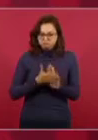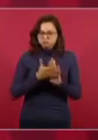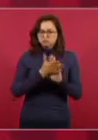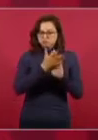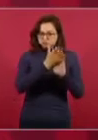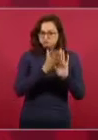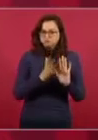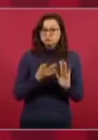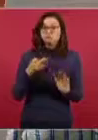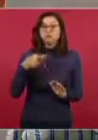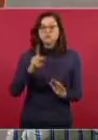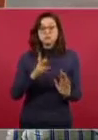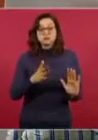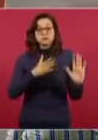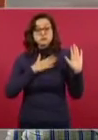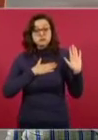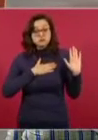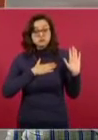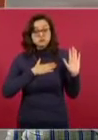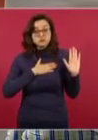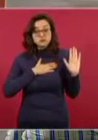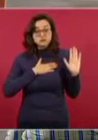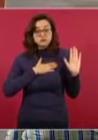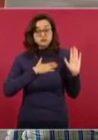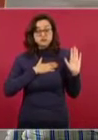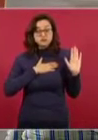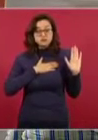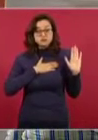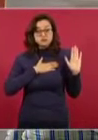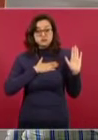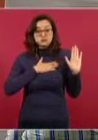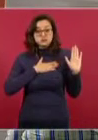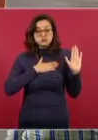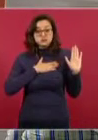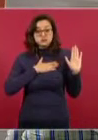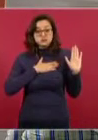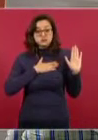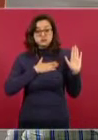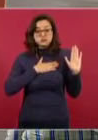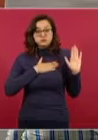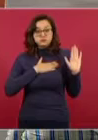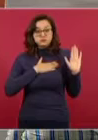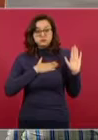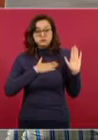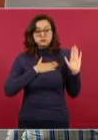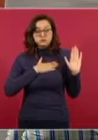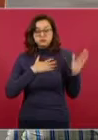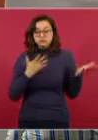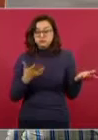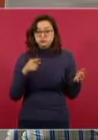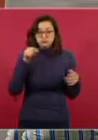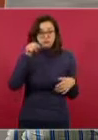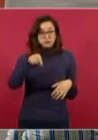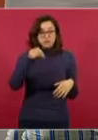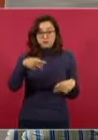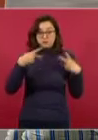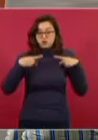con la gente,